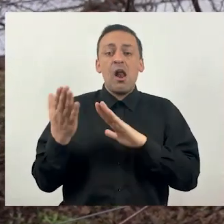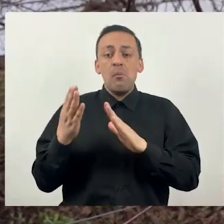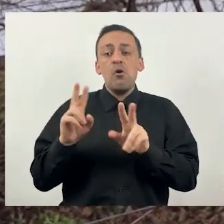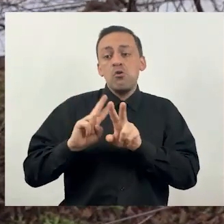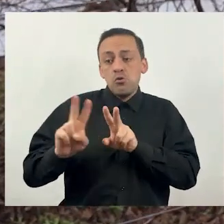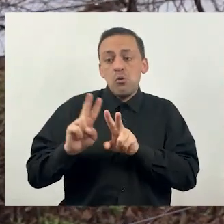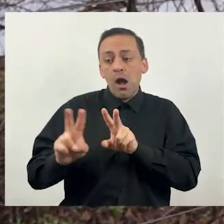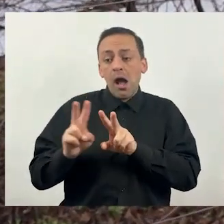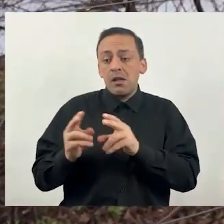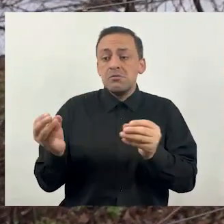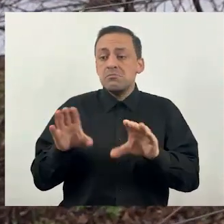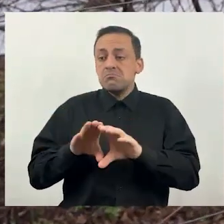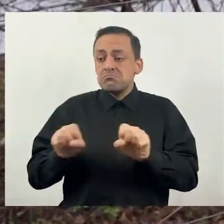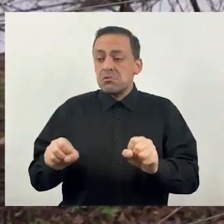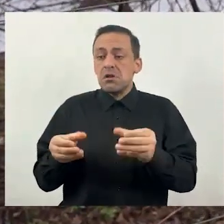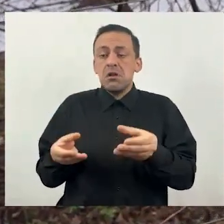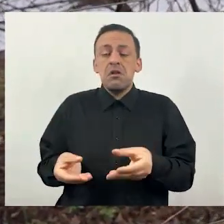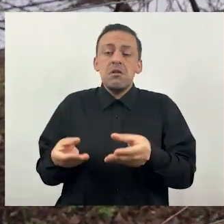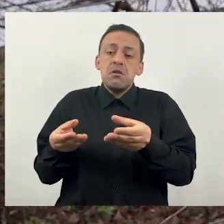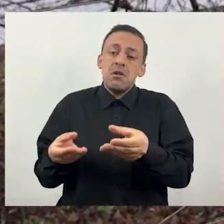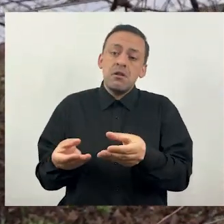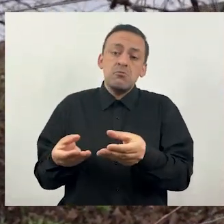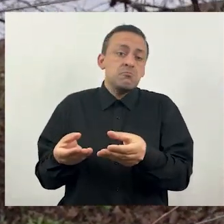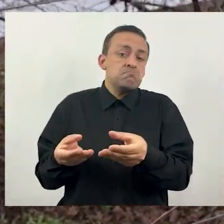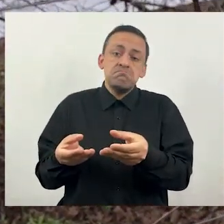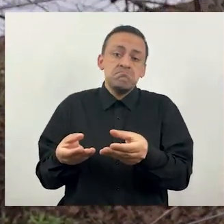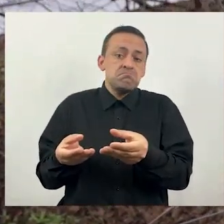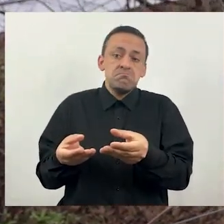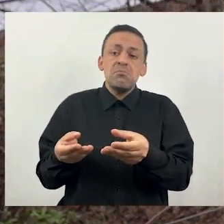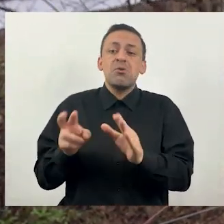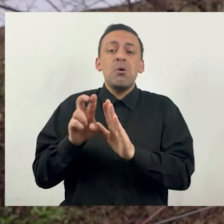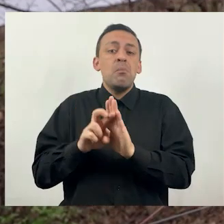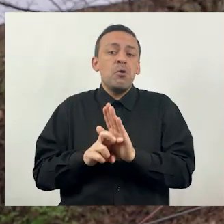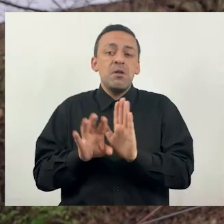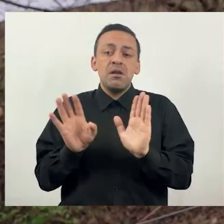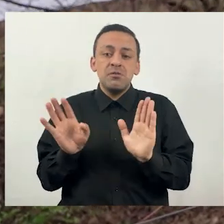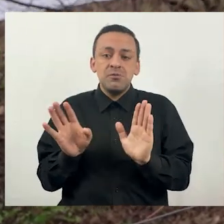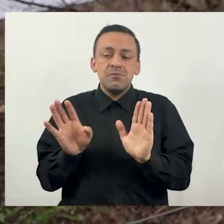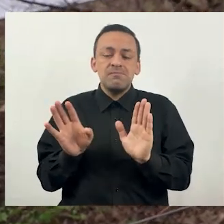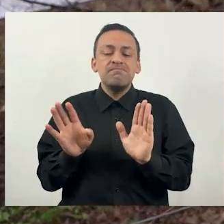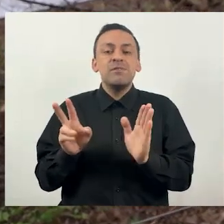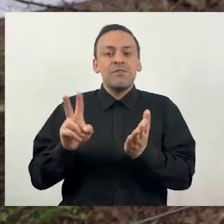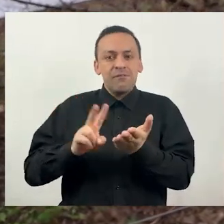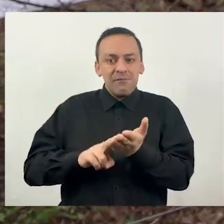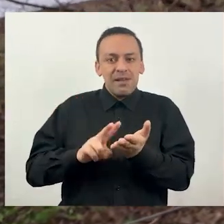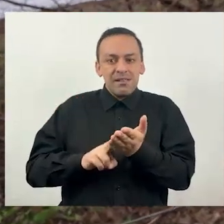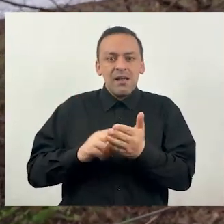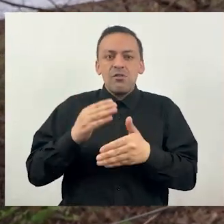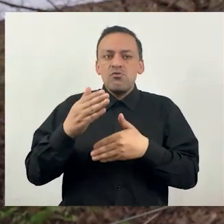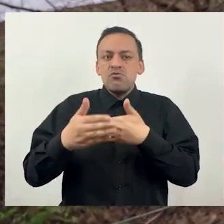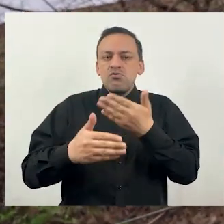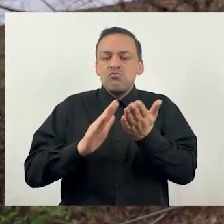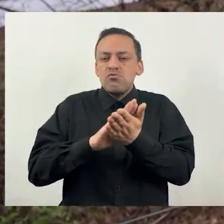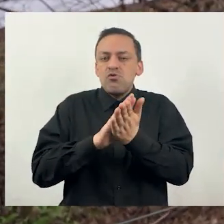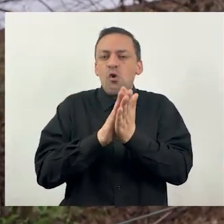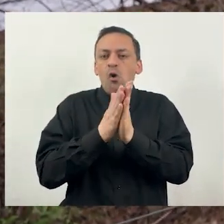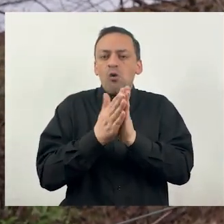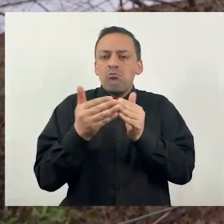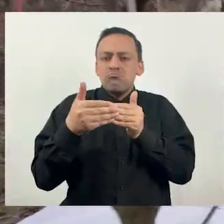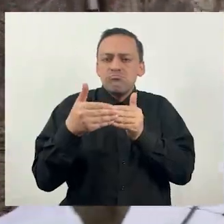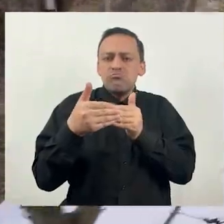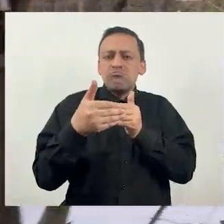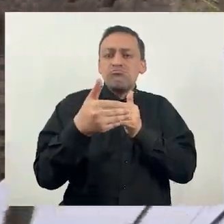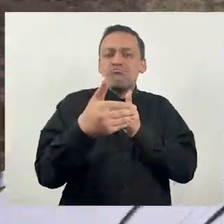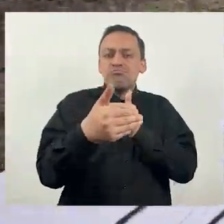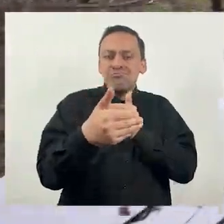producto y haberlo dejado como respuesta a un proyecto FIA que nos adjudicamos, pero después todo lo que